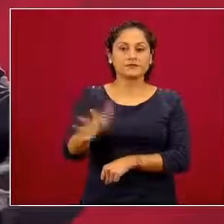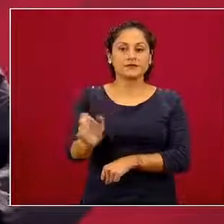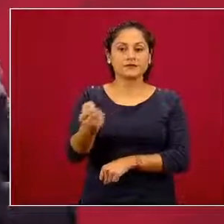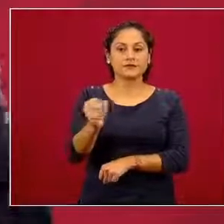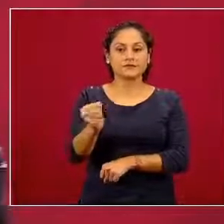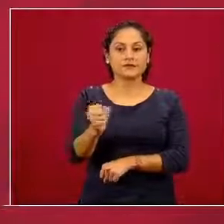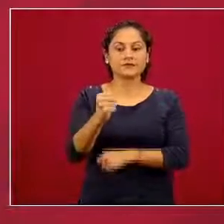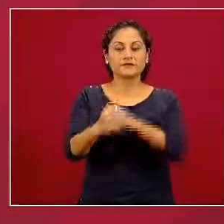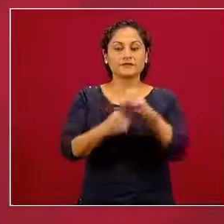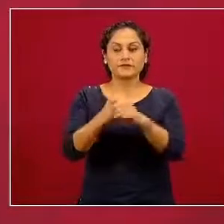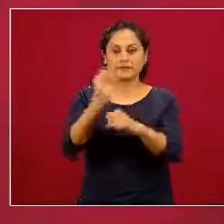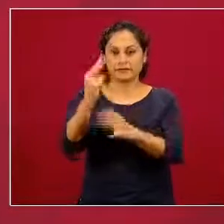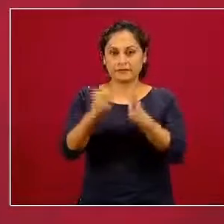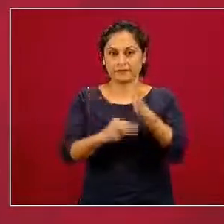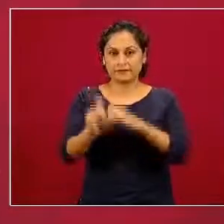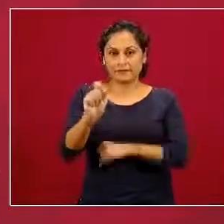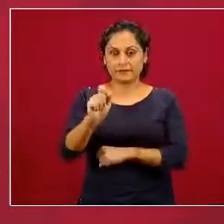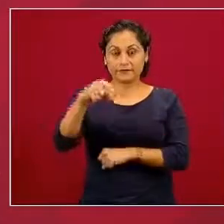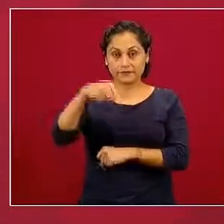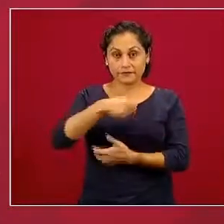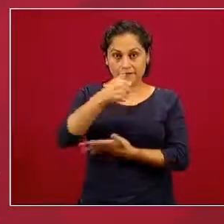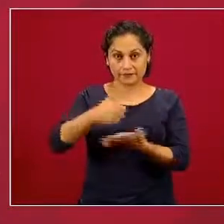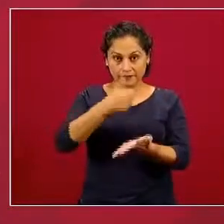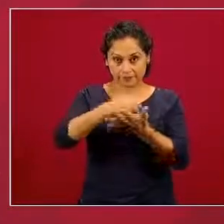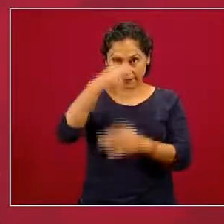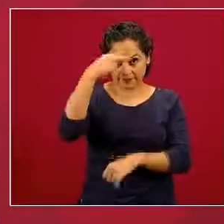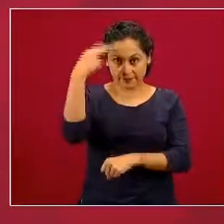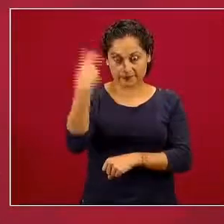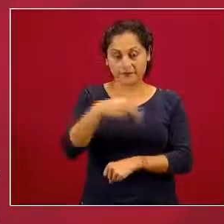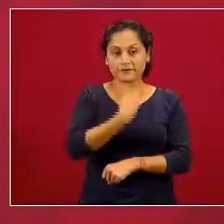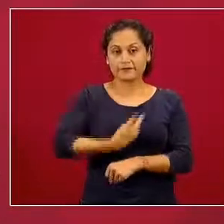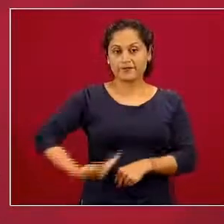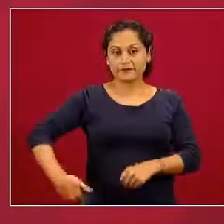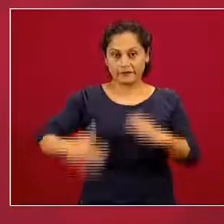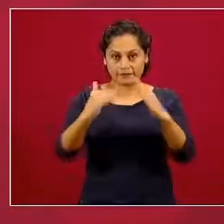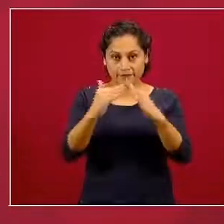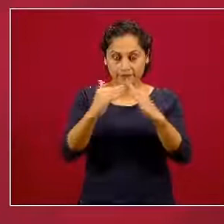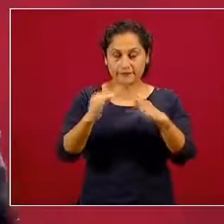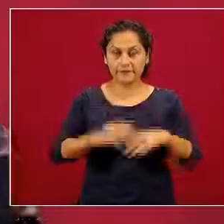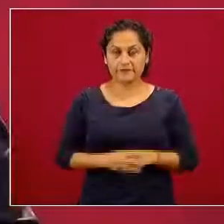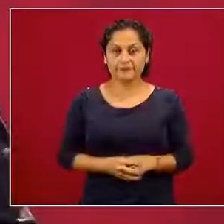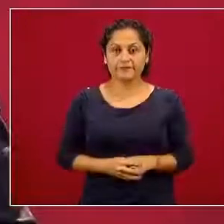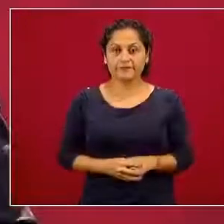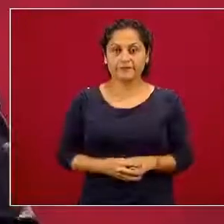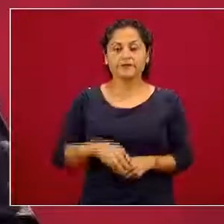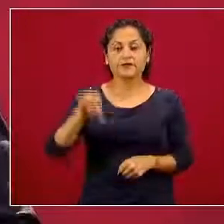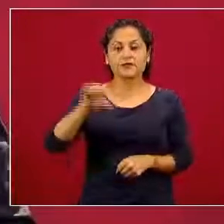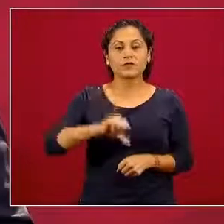Thank you very